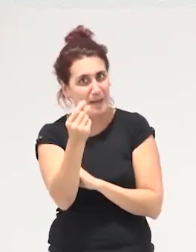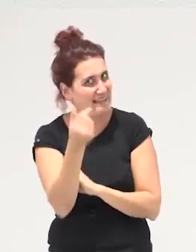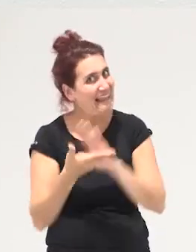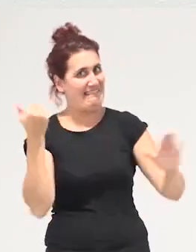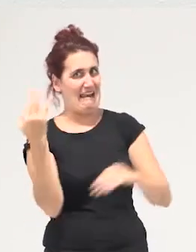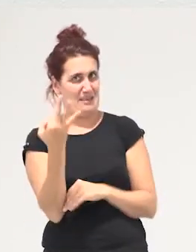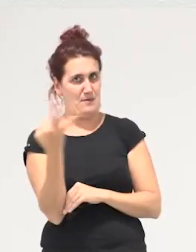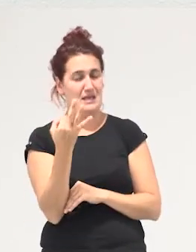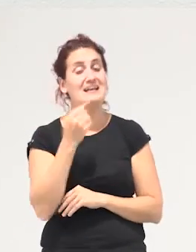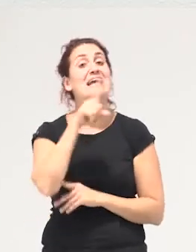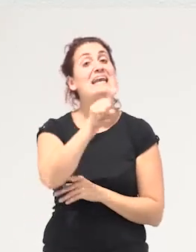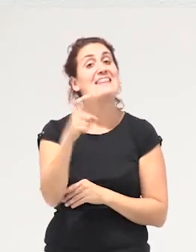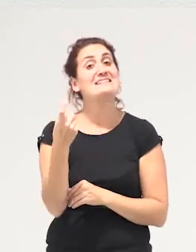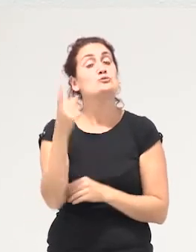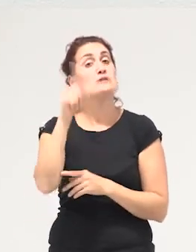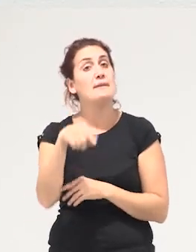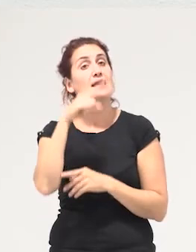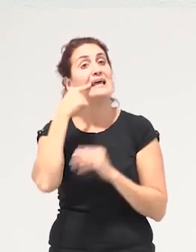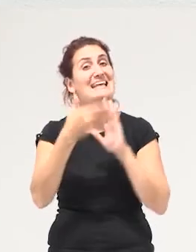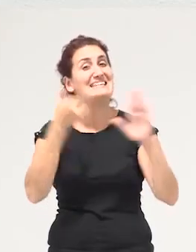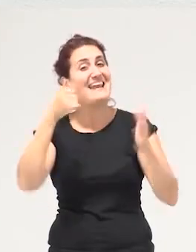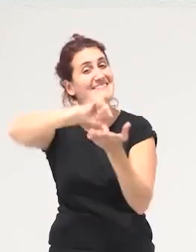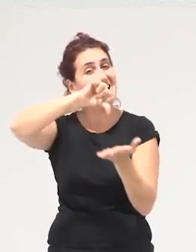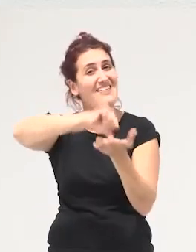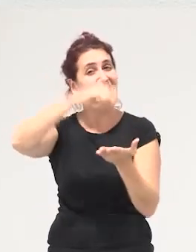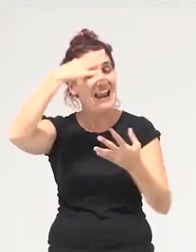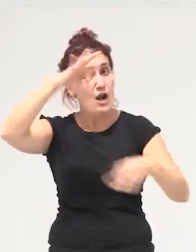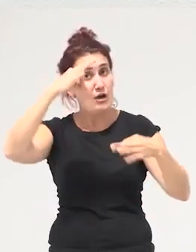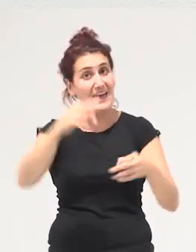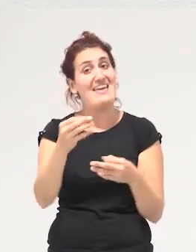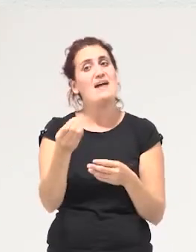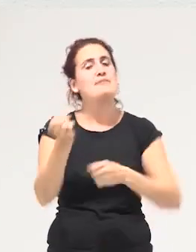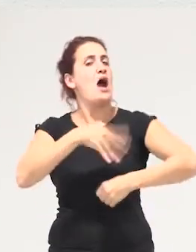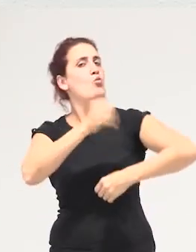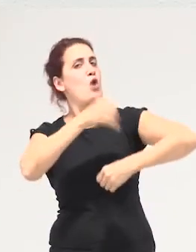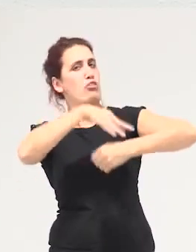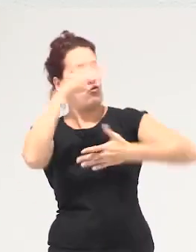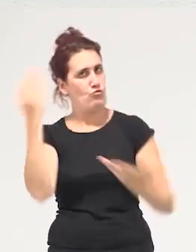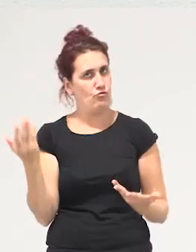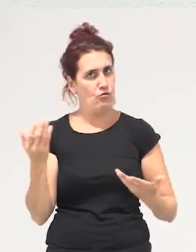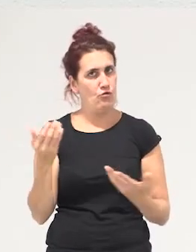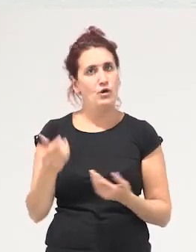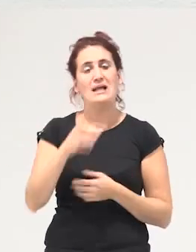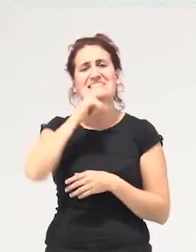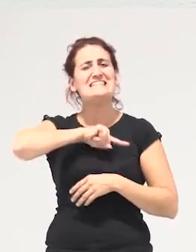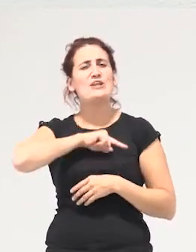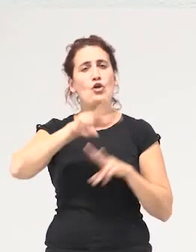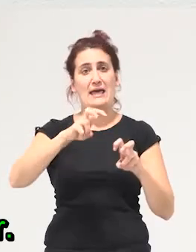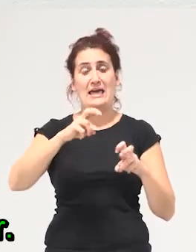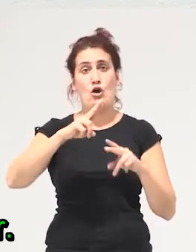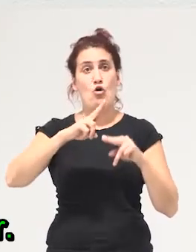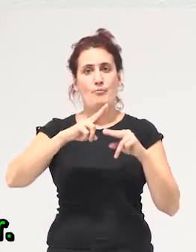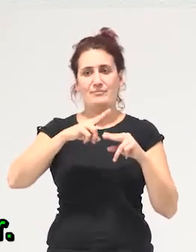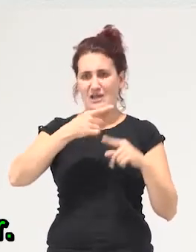necesitamos también quitar centralidad decimos a la lógica de acumulación en el sentido de que construye nuestros propios